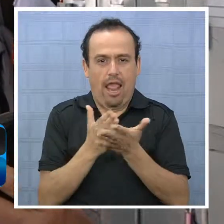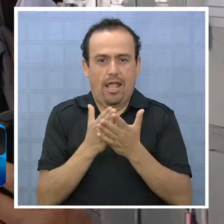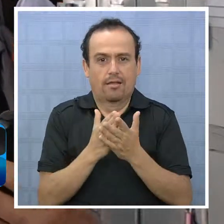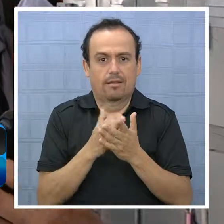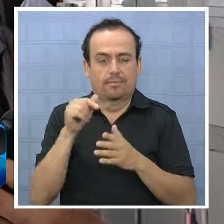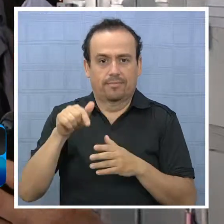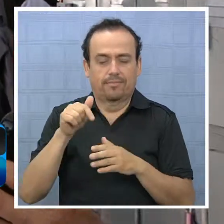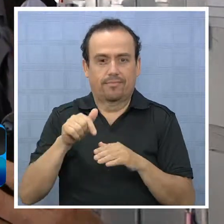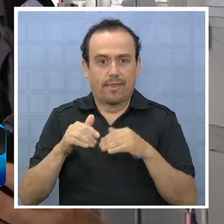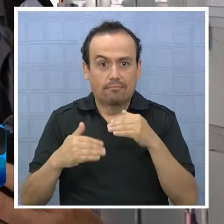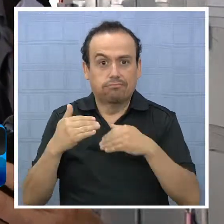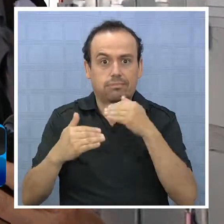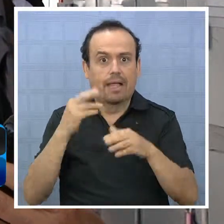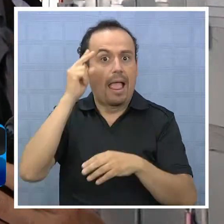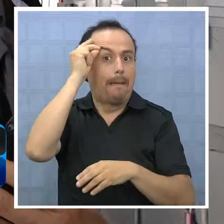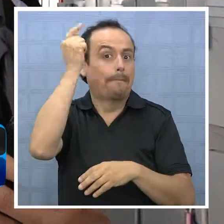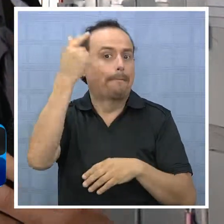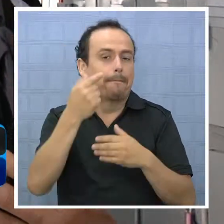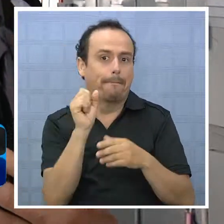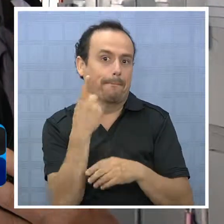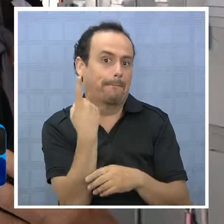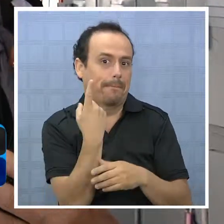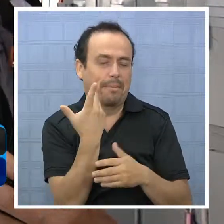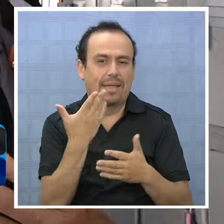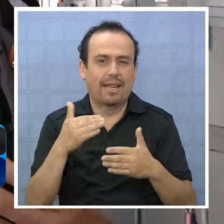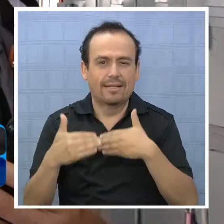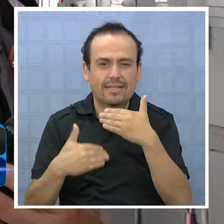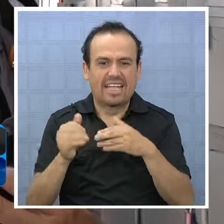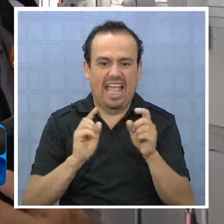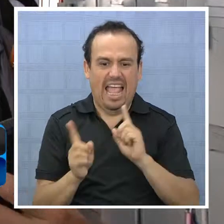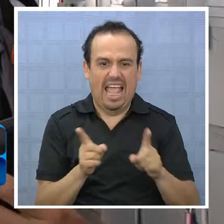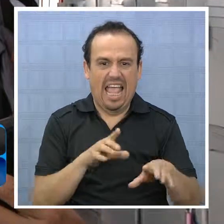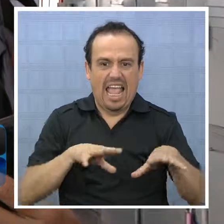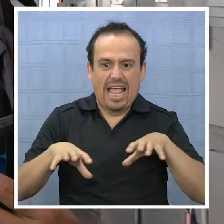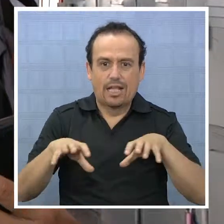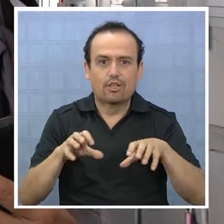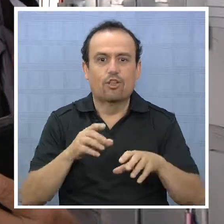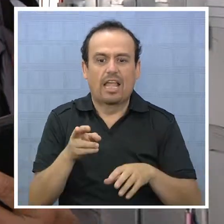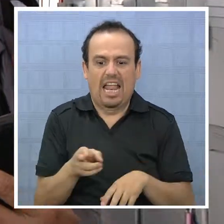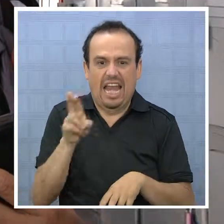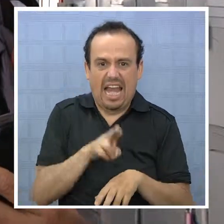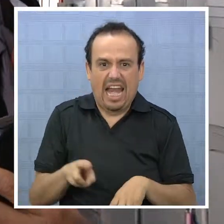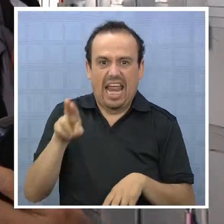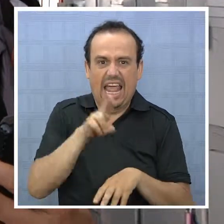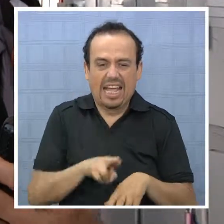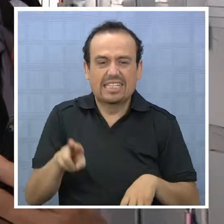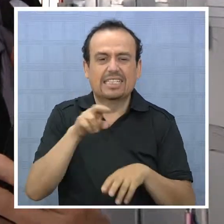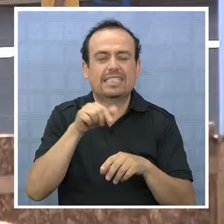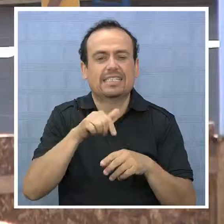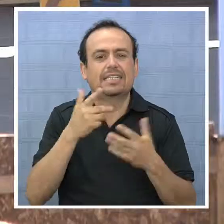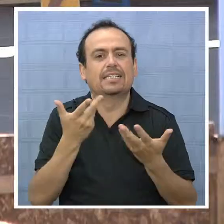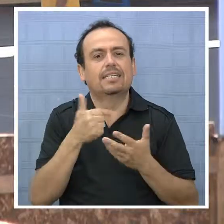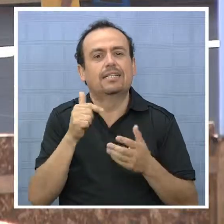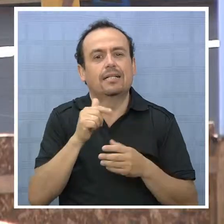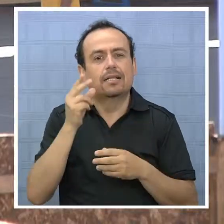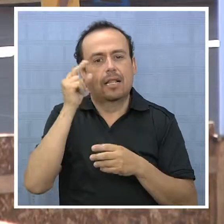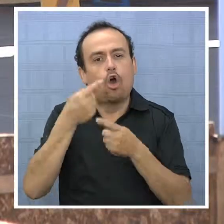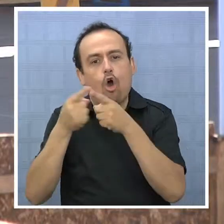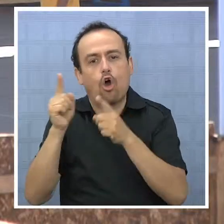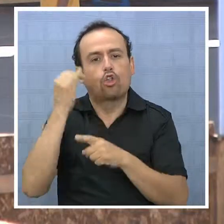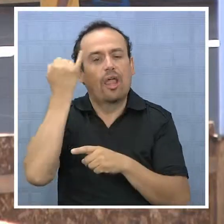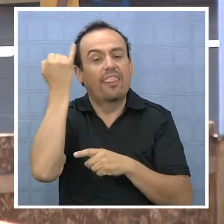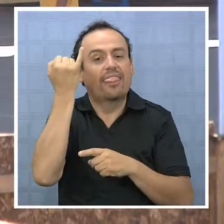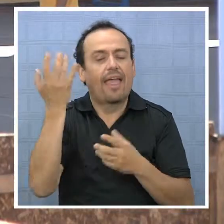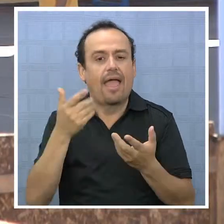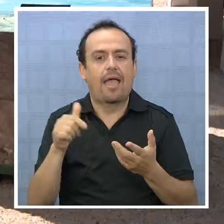este colegio sustentable, con esta primera iniciativa que es la de gestión del reciclaje, y posteriormente también vamos a implementar